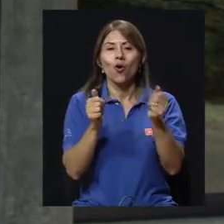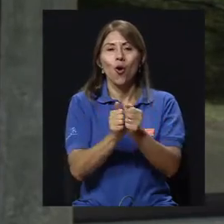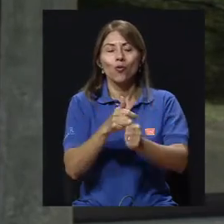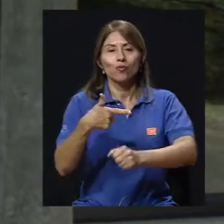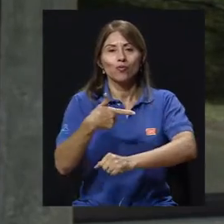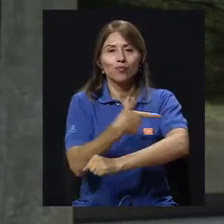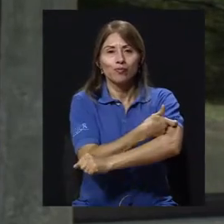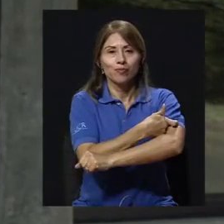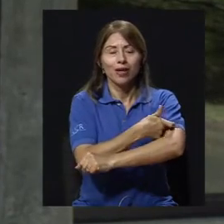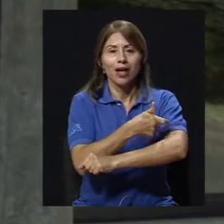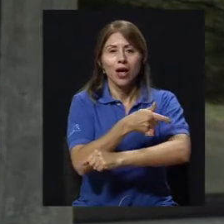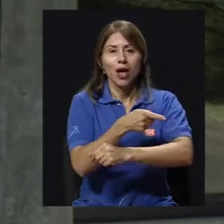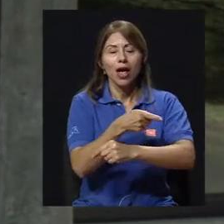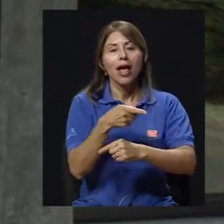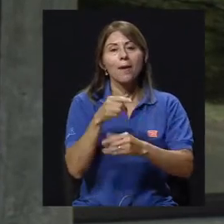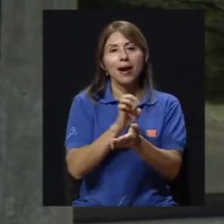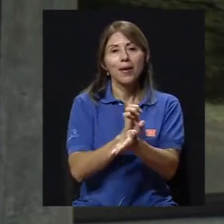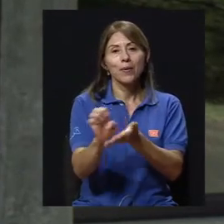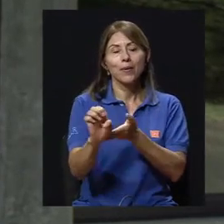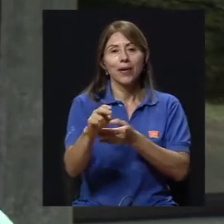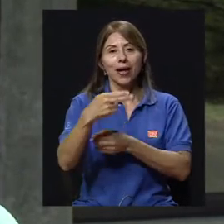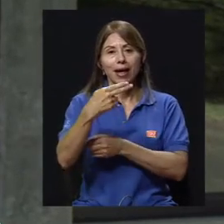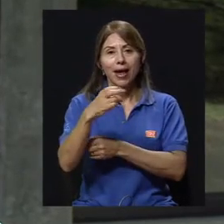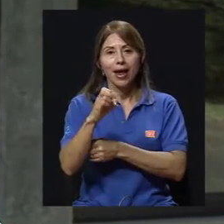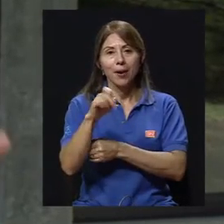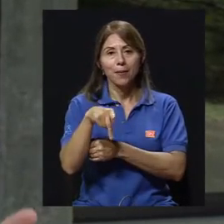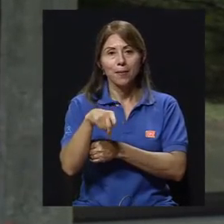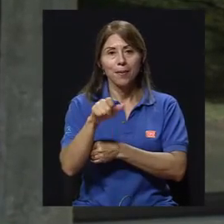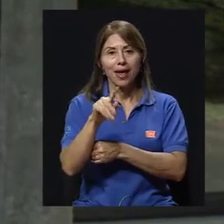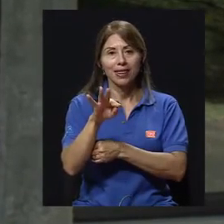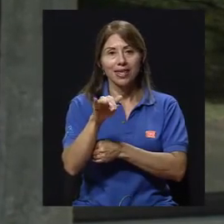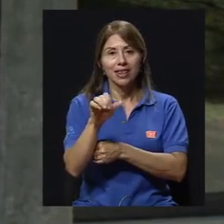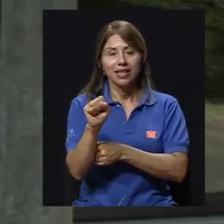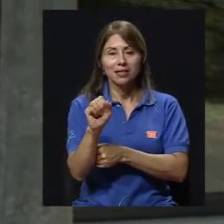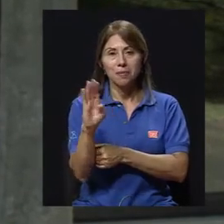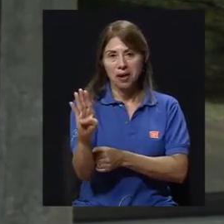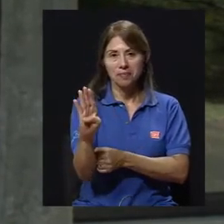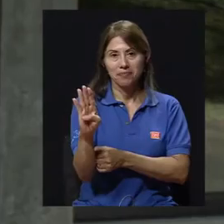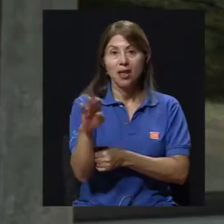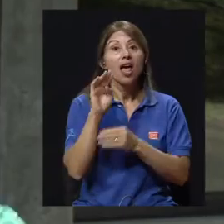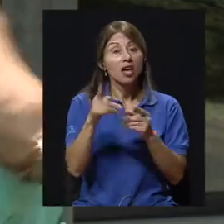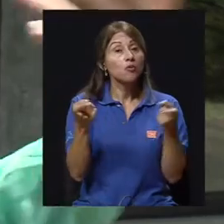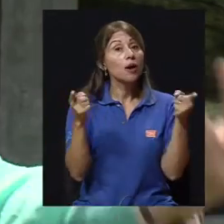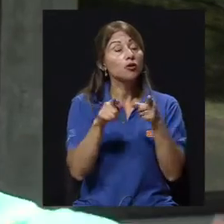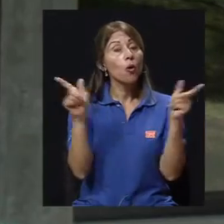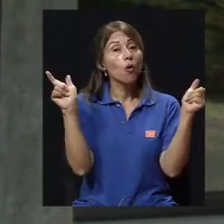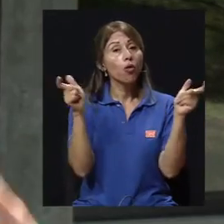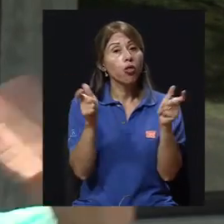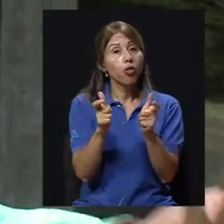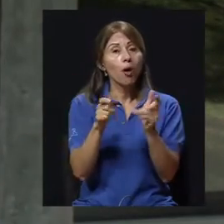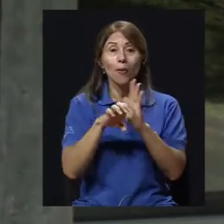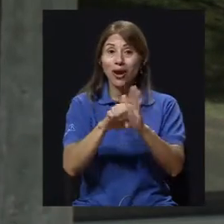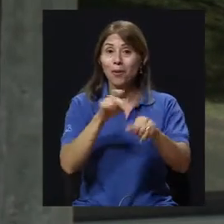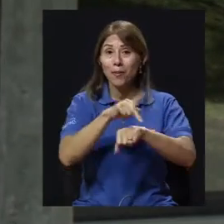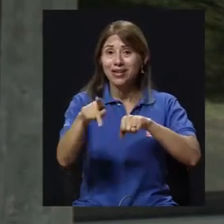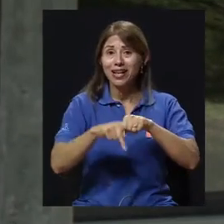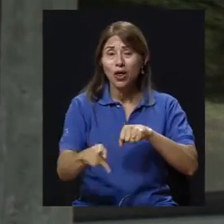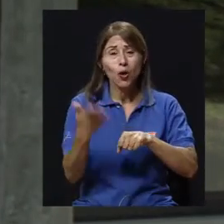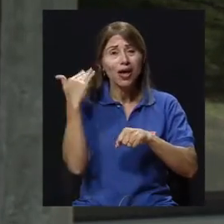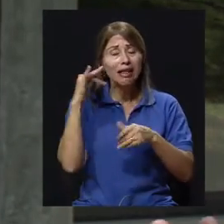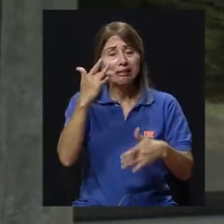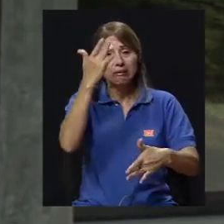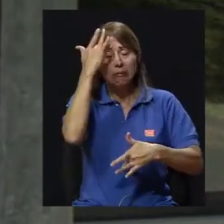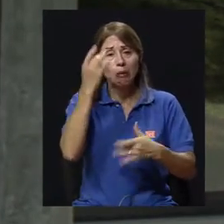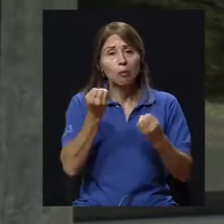básicamente mejoró también toda la incidencia esa que teníamos en poblaciones como Pérez Celedón o sitios con una alta